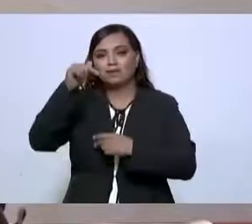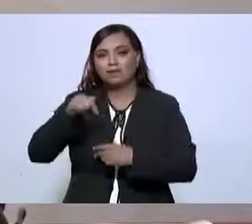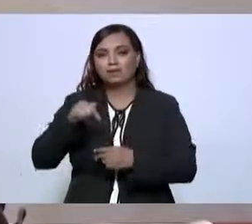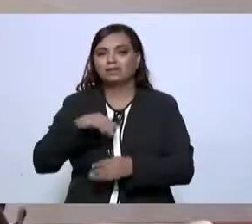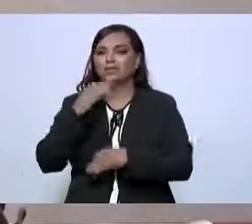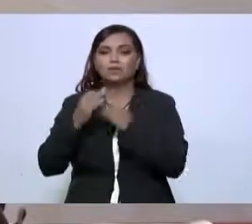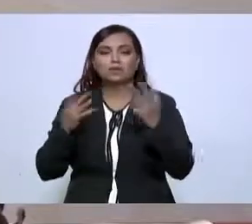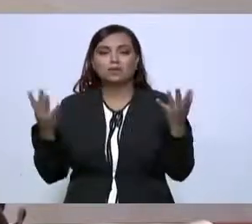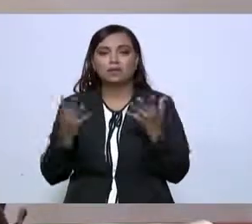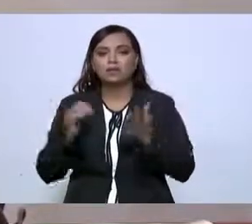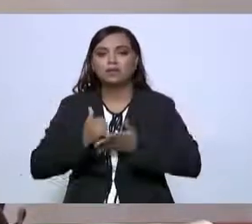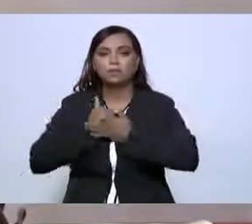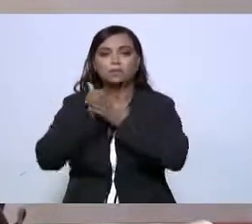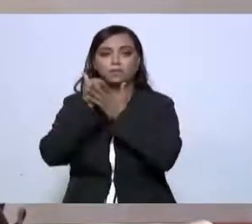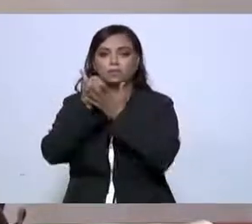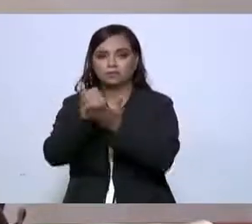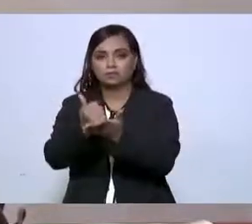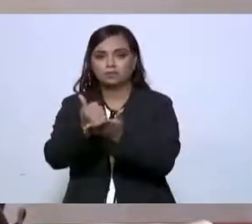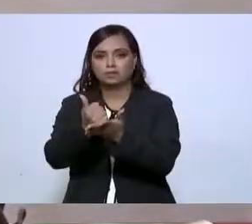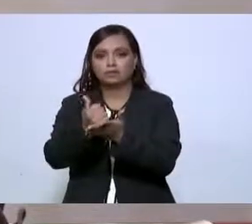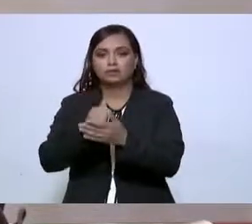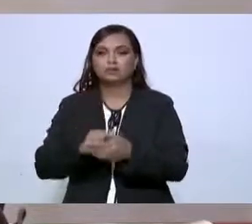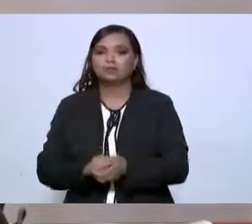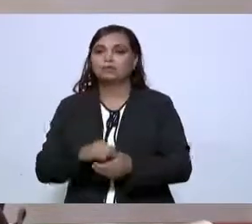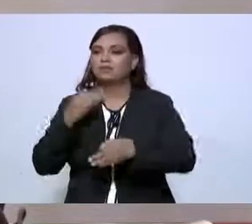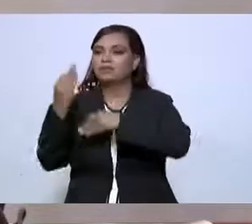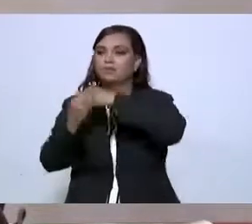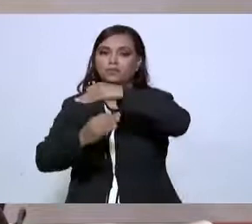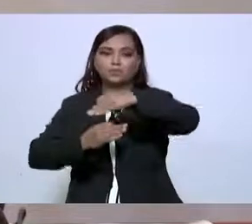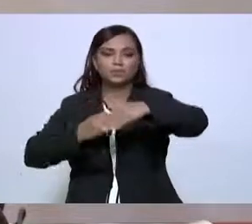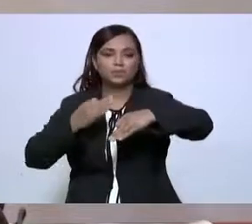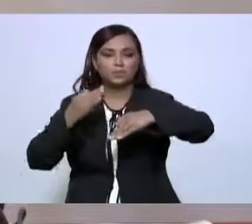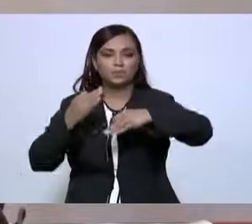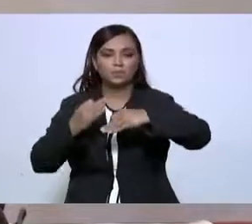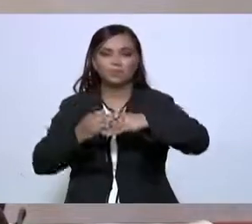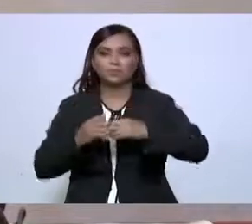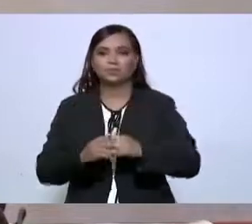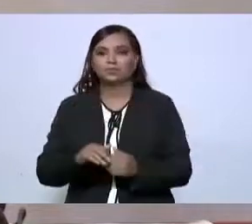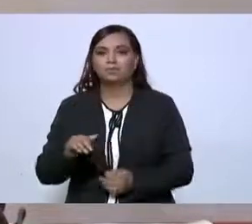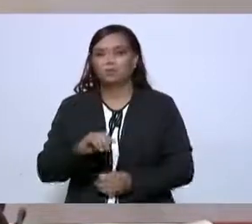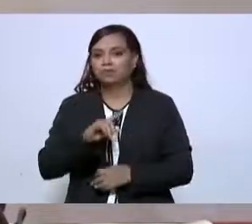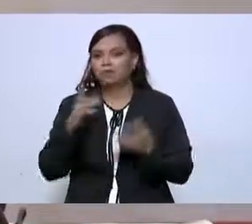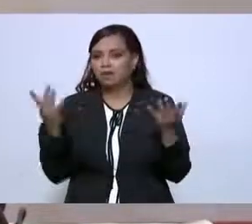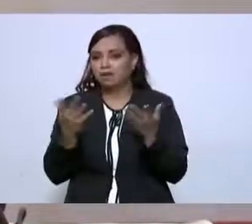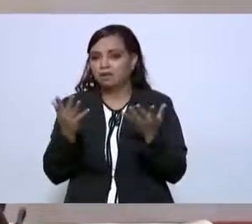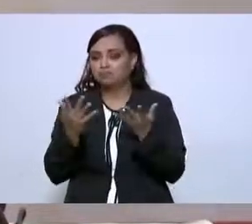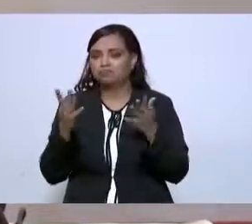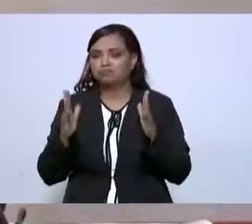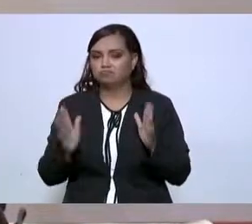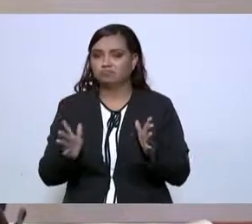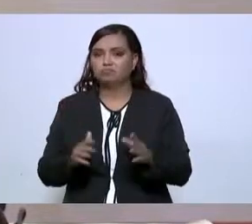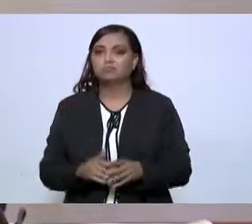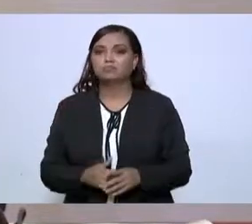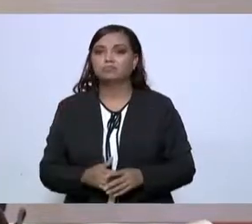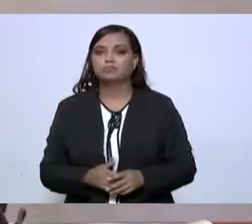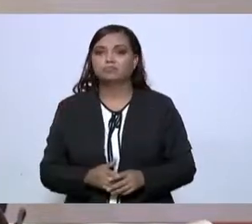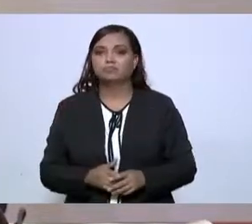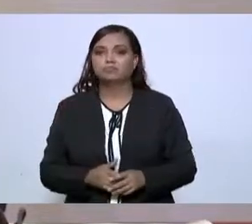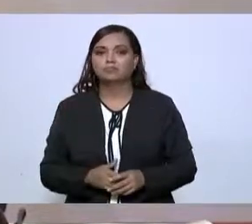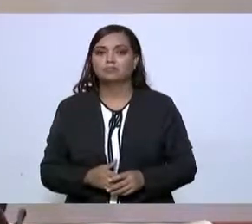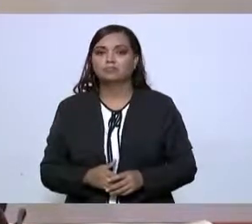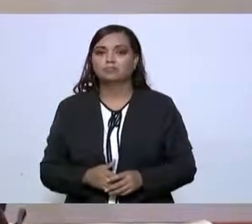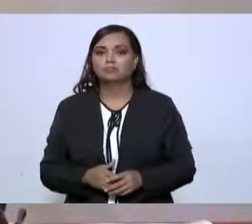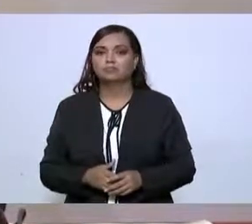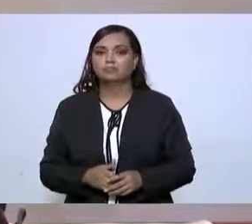Vamos a apoyar en todo. Lo hemos hecho aún